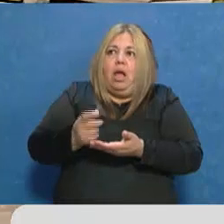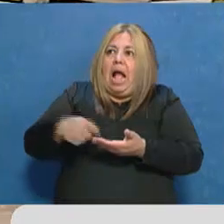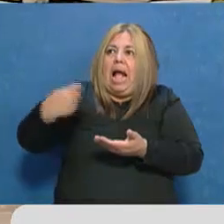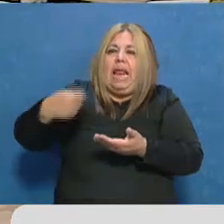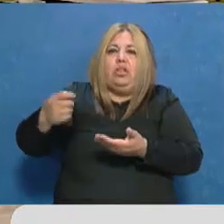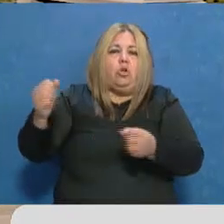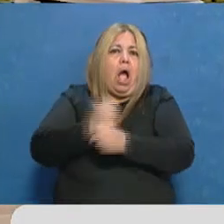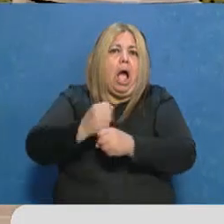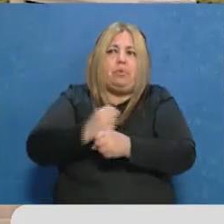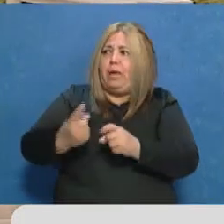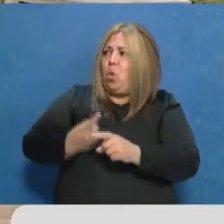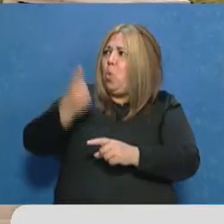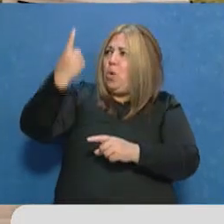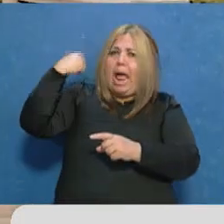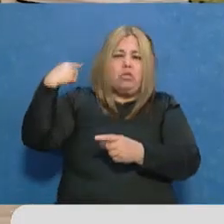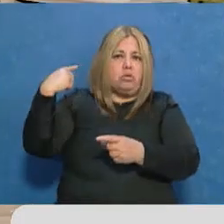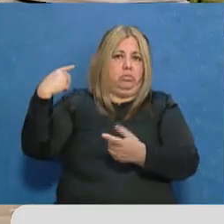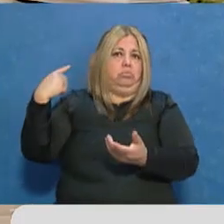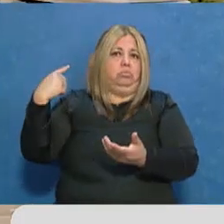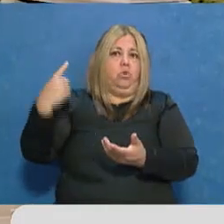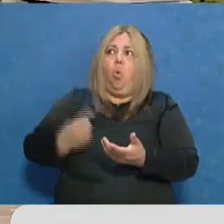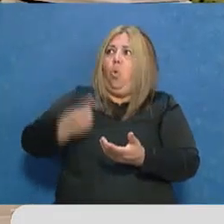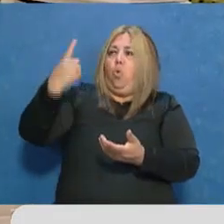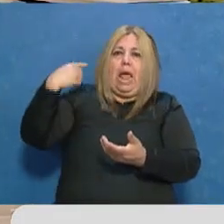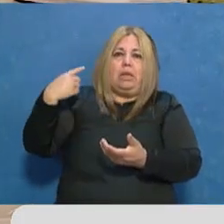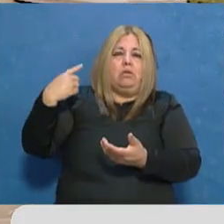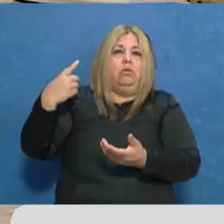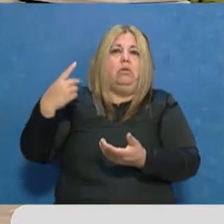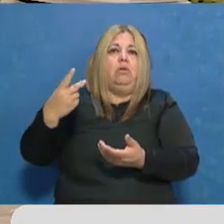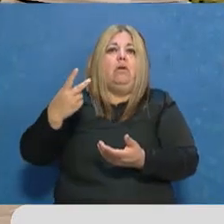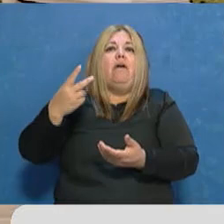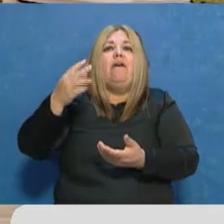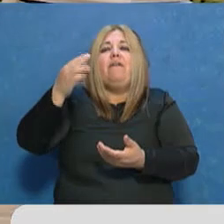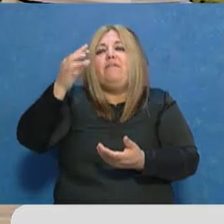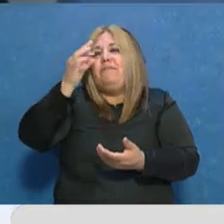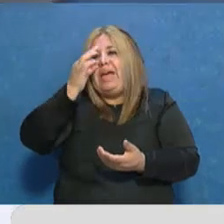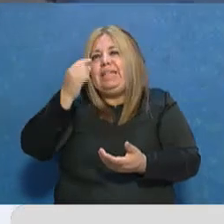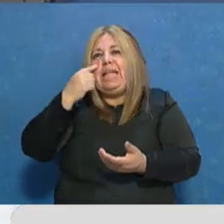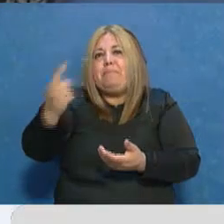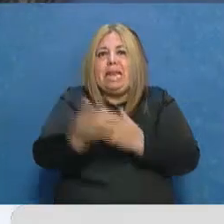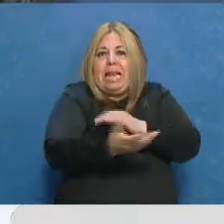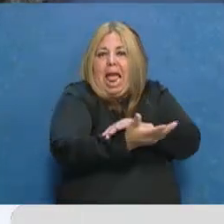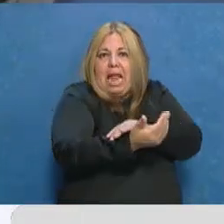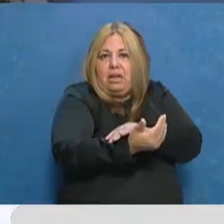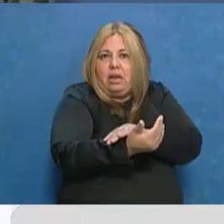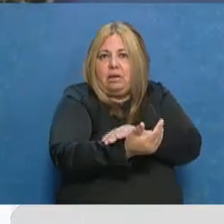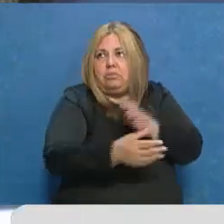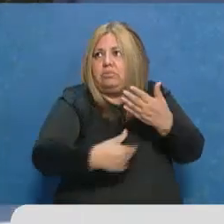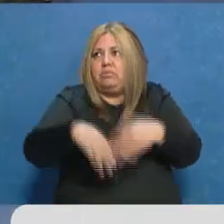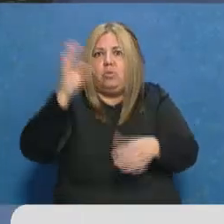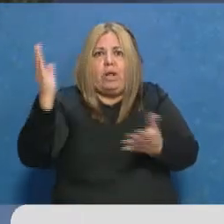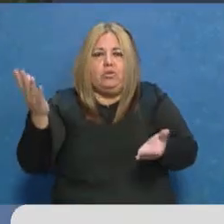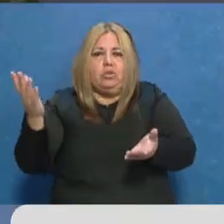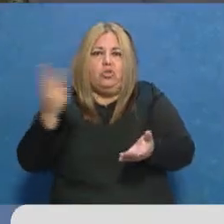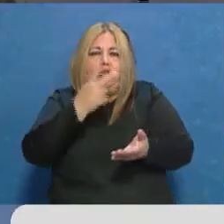hace un año. O sea que si le sacaba un año a 20.000 pesos que sale un alquiler, son más de 200.000 pesos. Parte de la